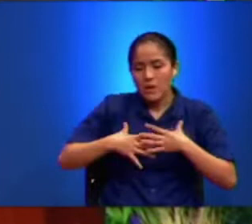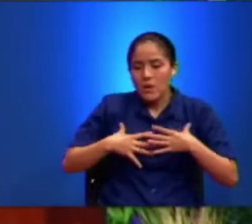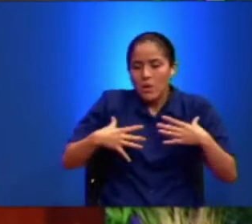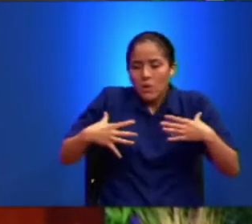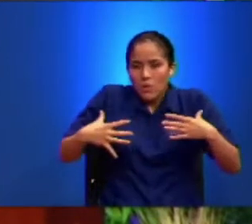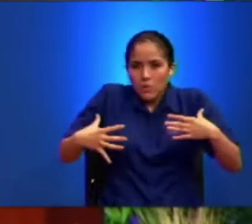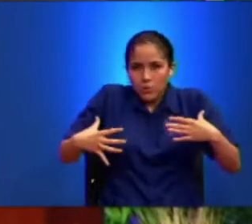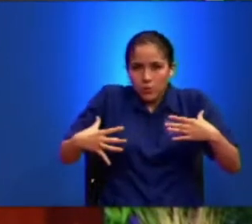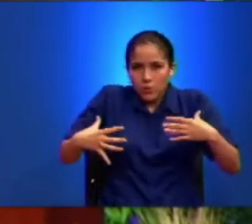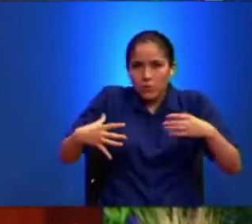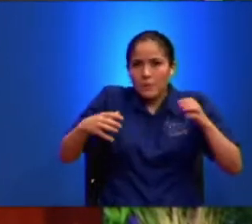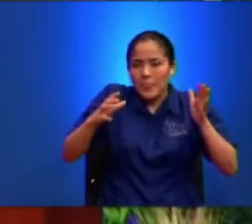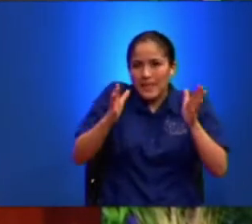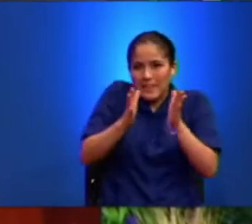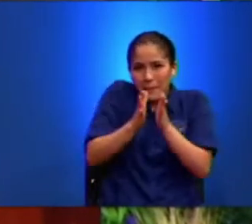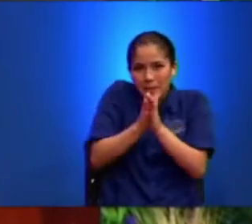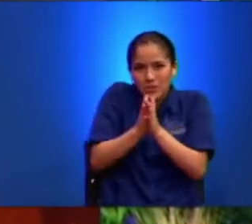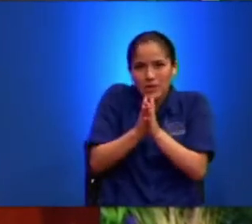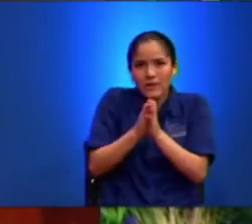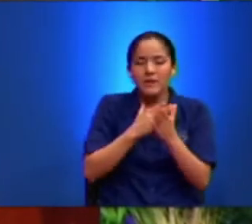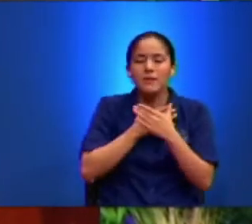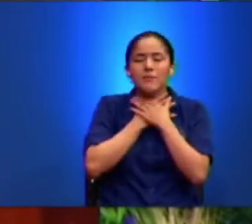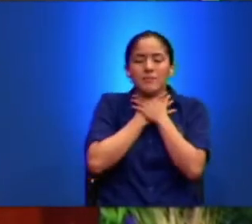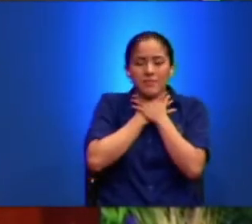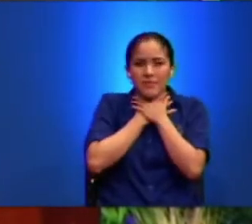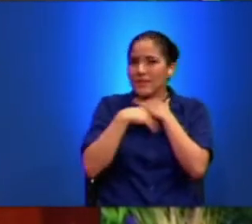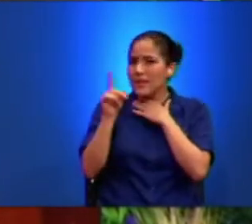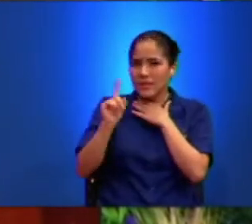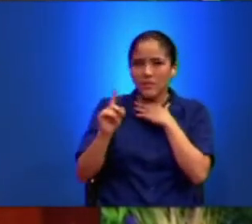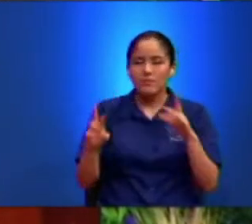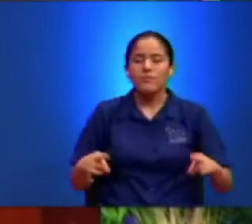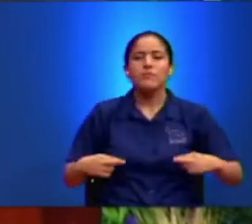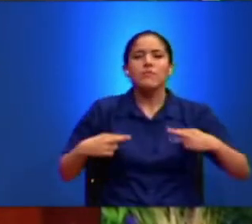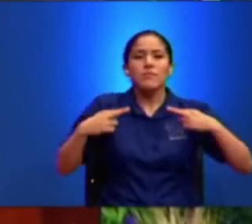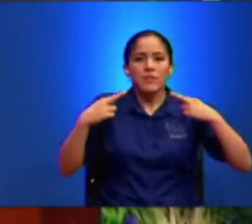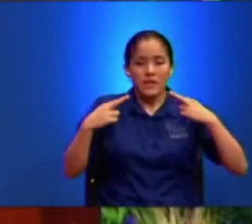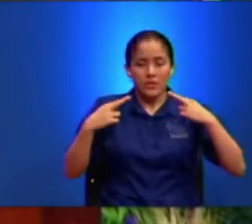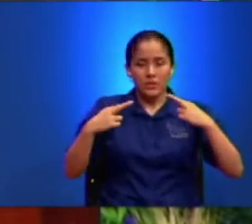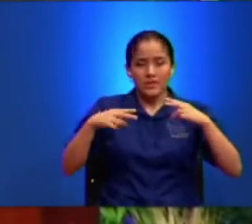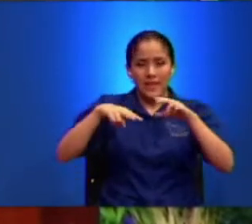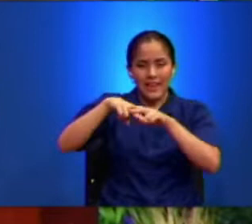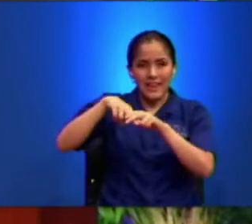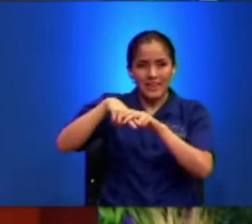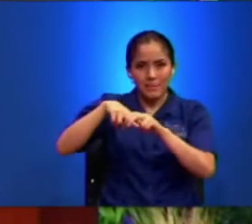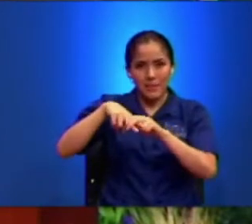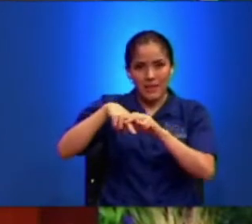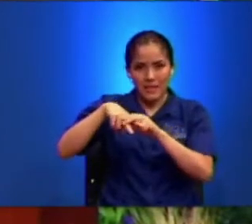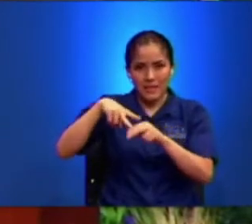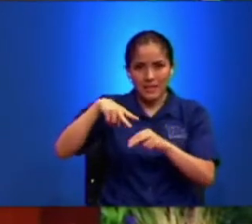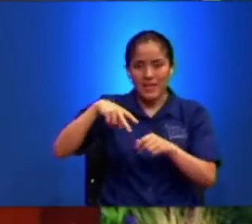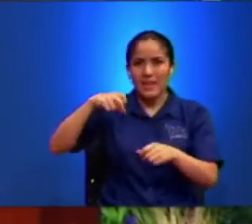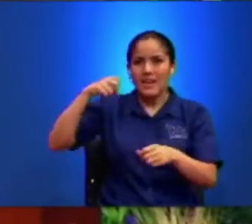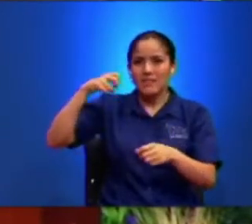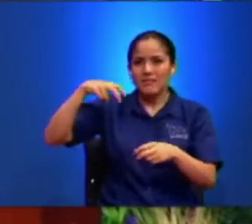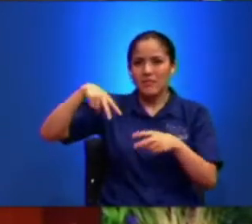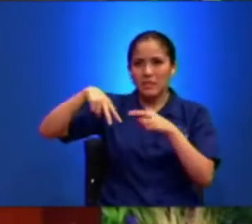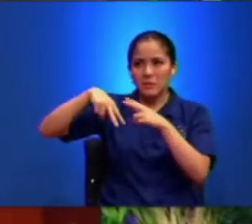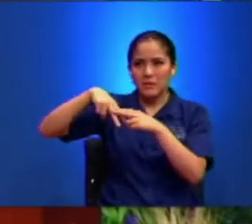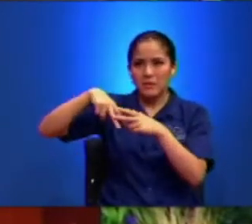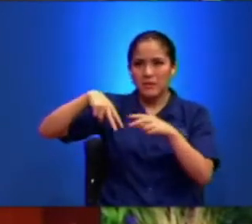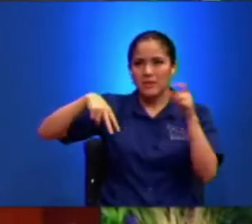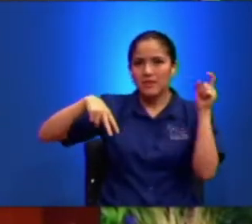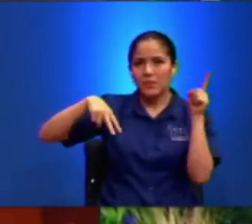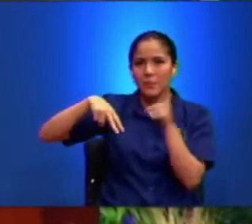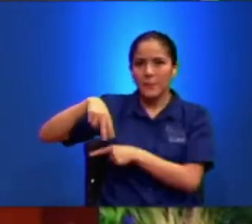Y Se Asfixiaban Por eso Les Tenían Que Romper Las Piedras Las Piernas Para Que Entonces Terminaban De Ahogar Pero Boca